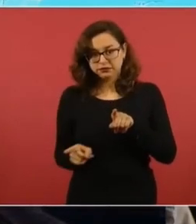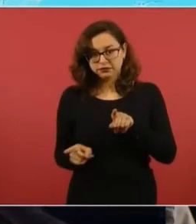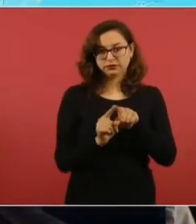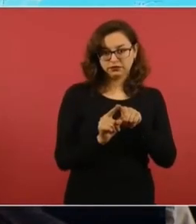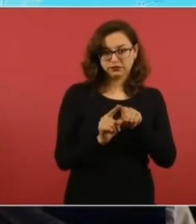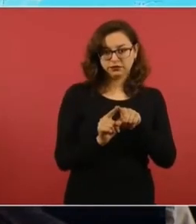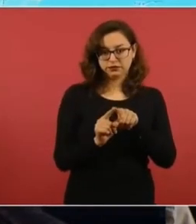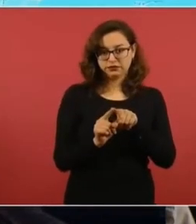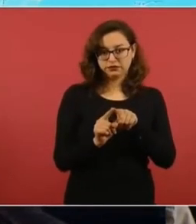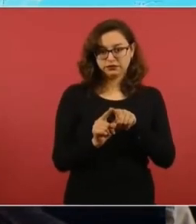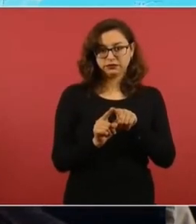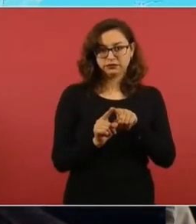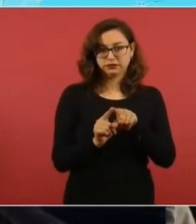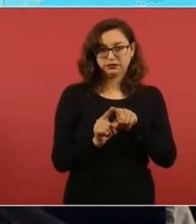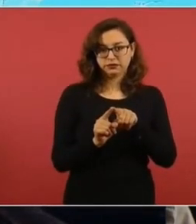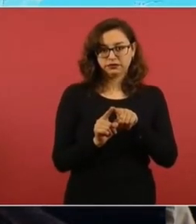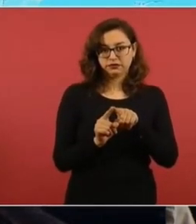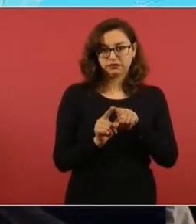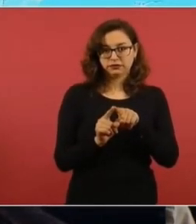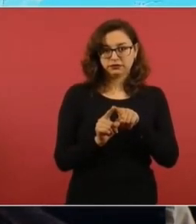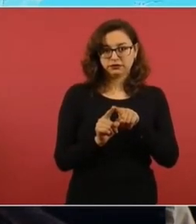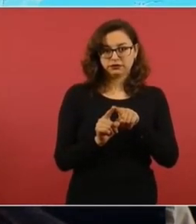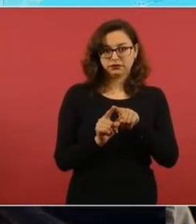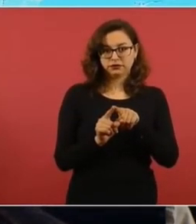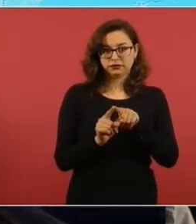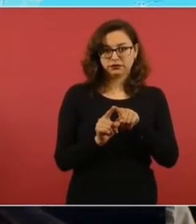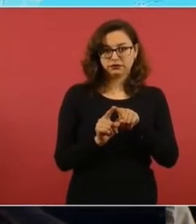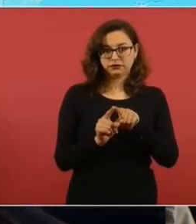regresa aquí,